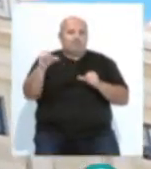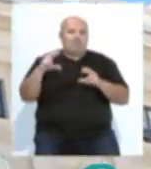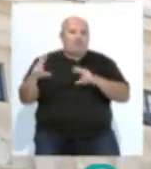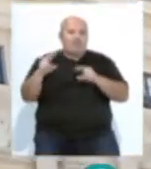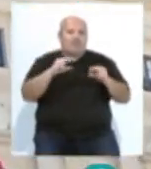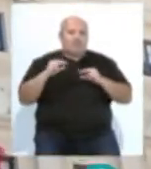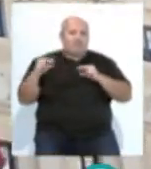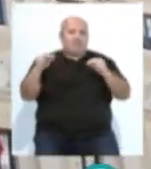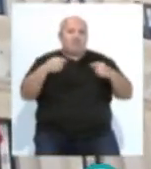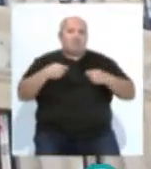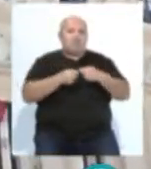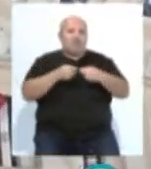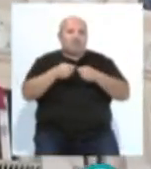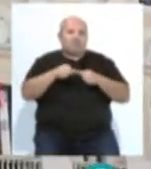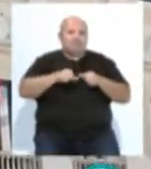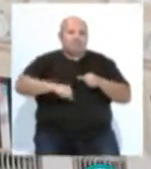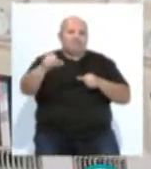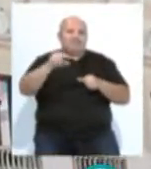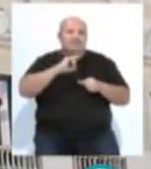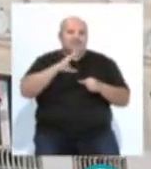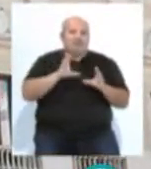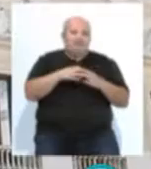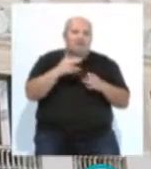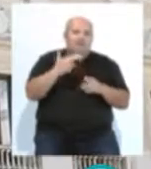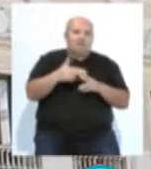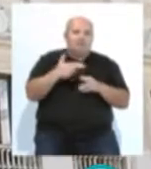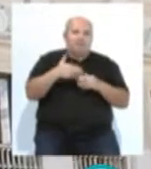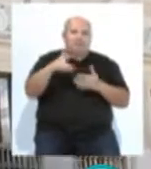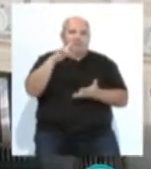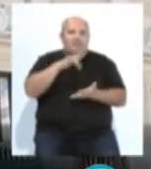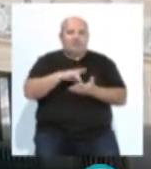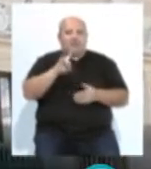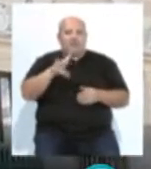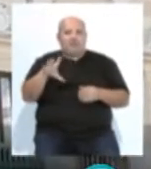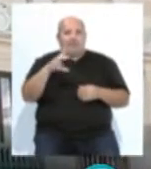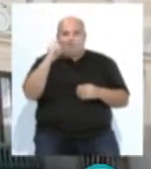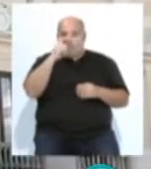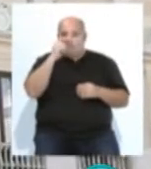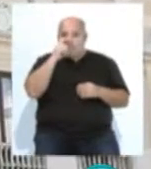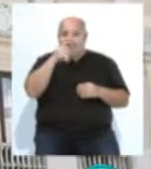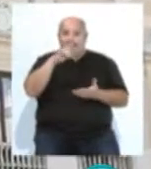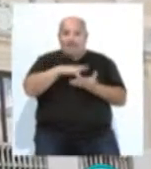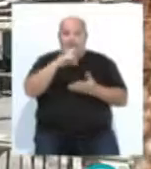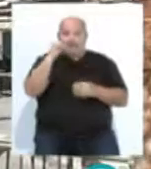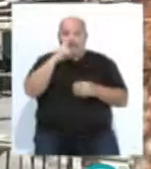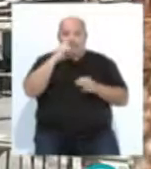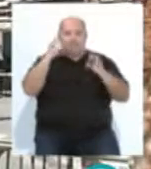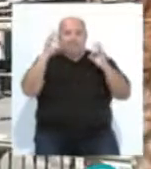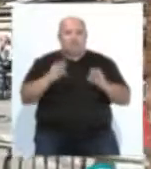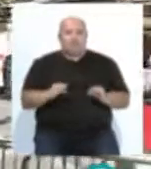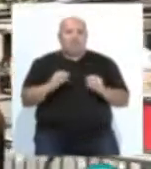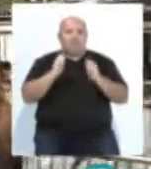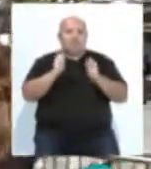conversaciones y pactos entre las formaciones políticas hasta el próximo día 15 de junio, día en el que se